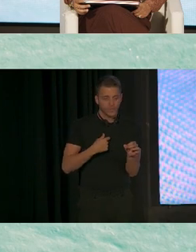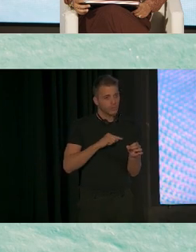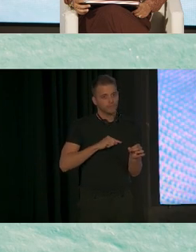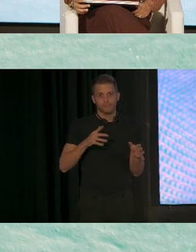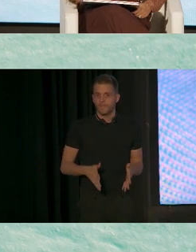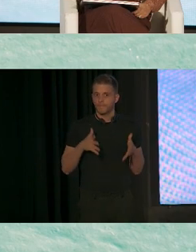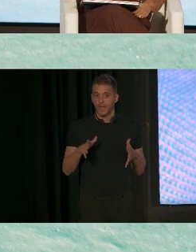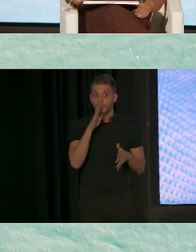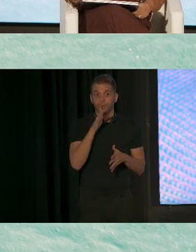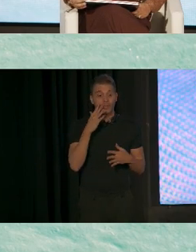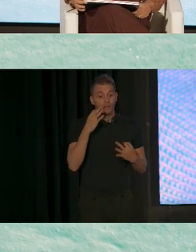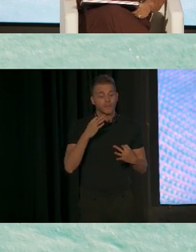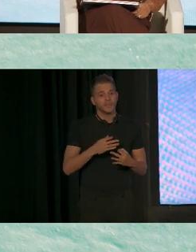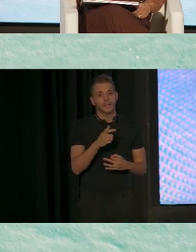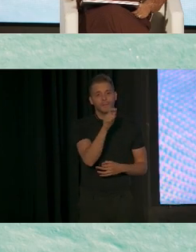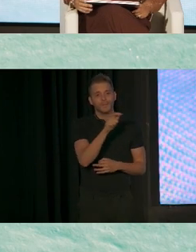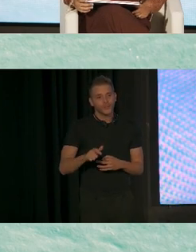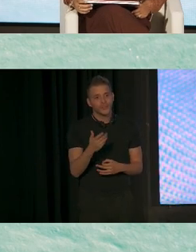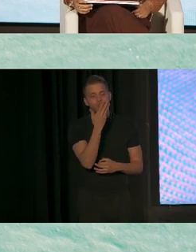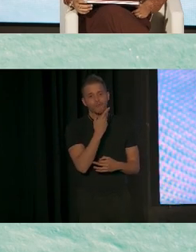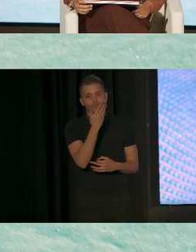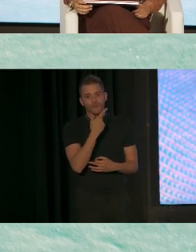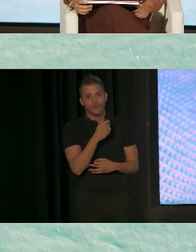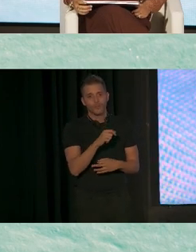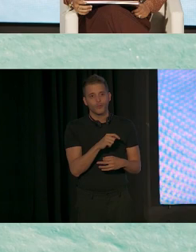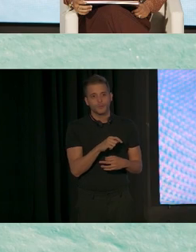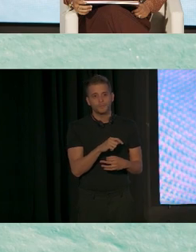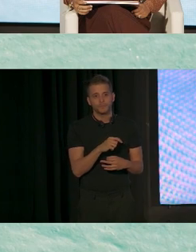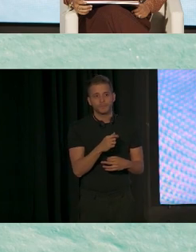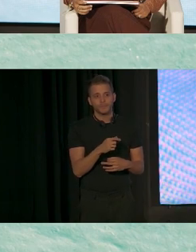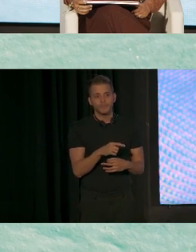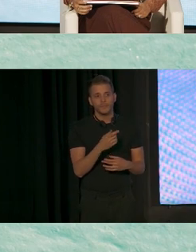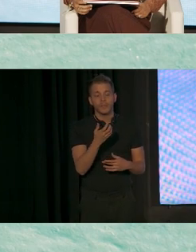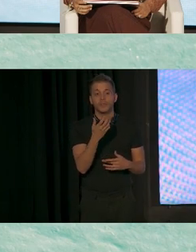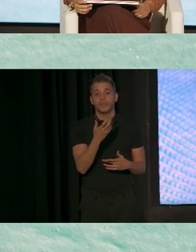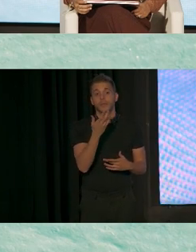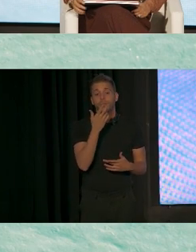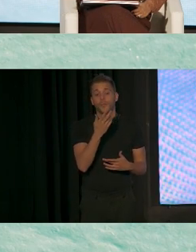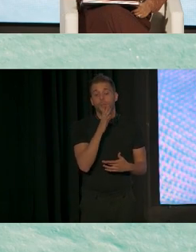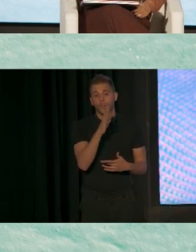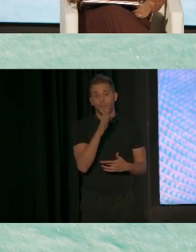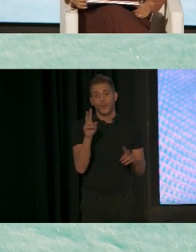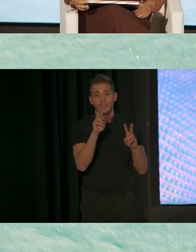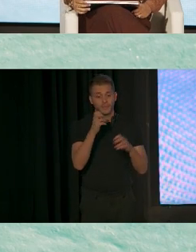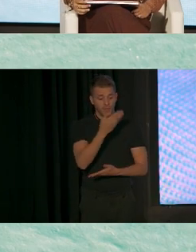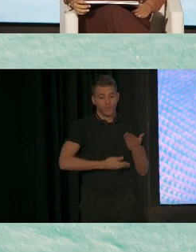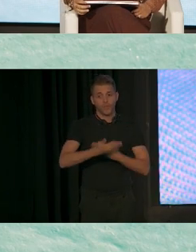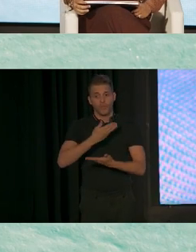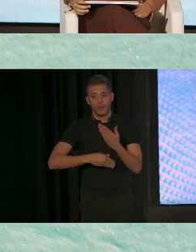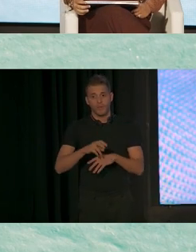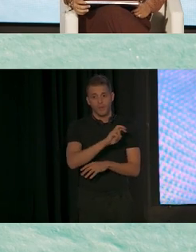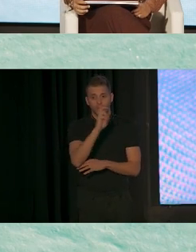conozco gentes como Marga, como es la persona común, a través de las colaboraciones